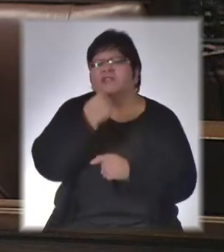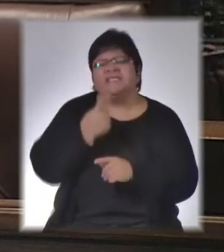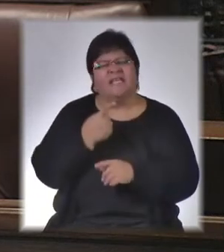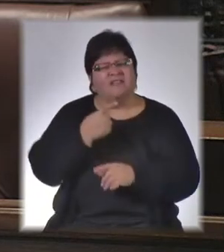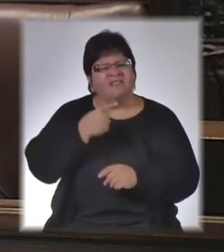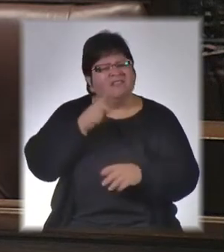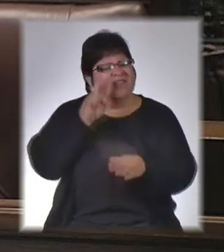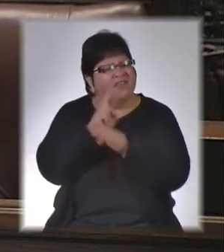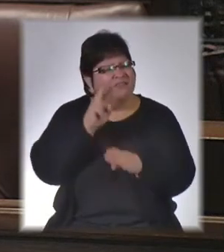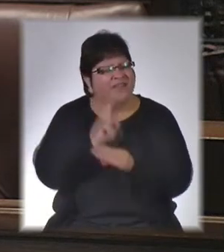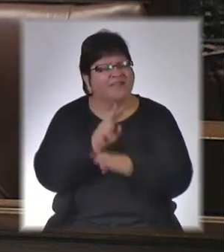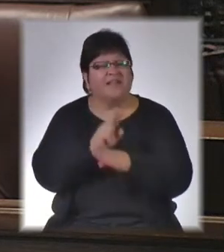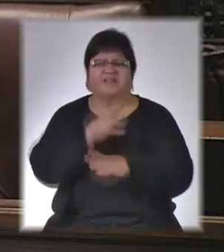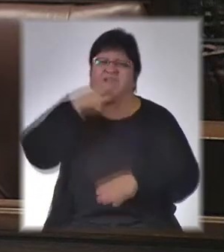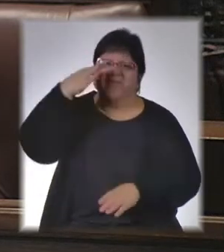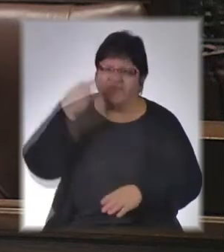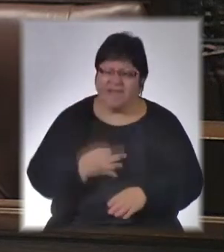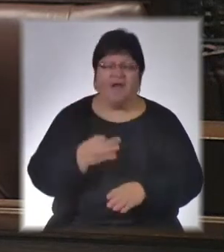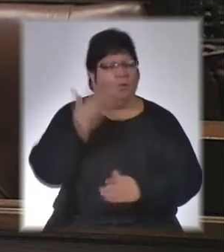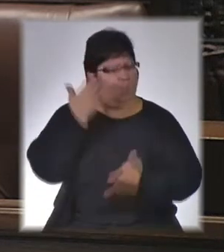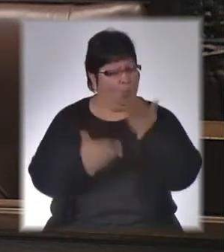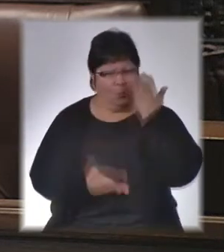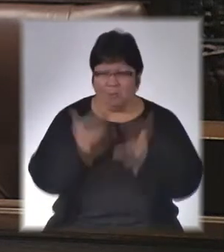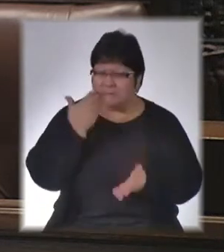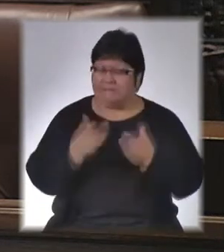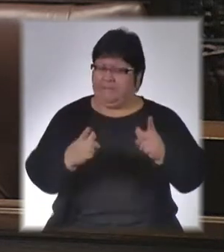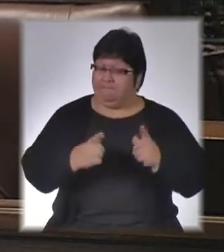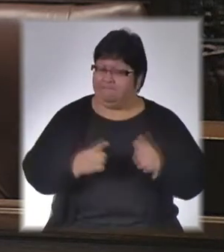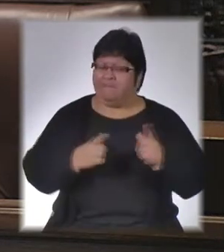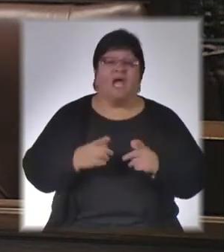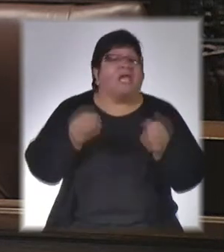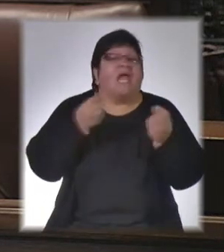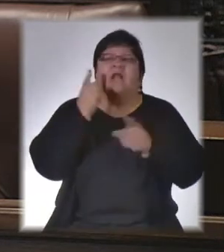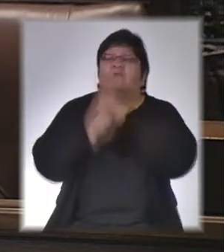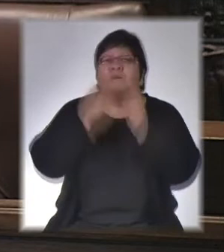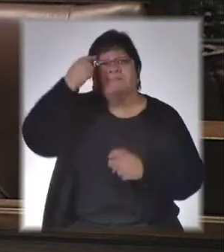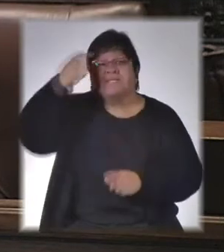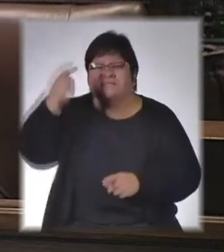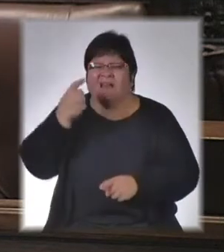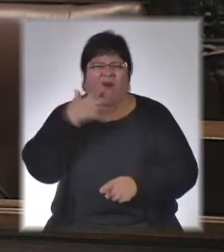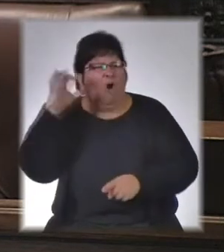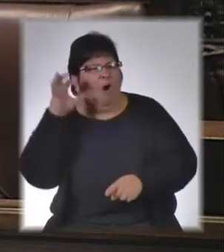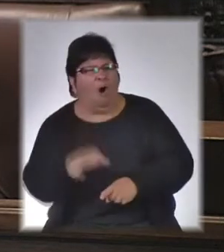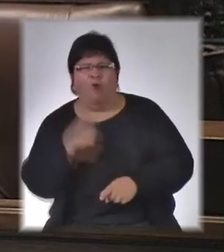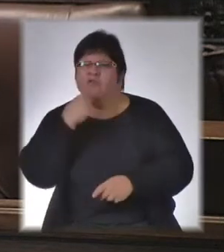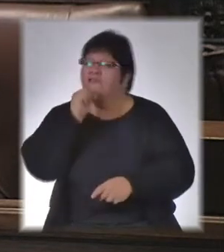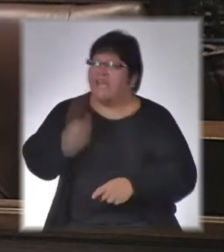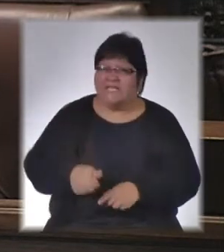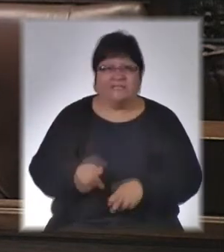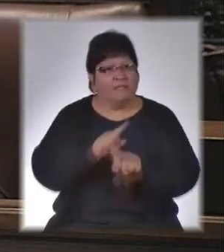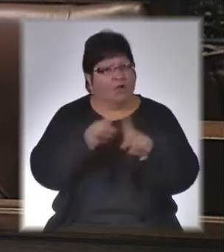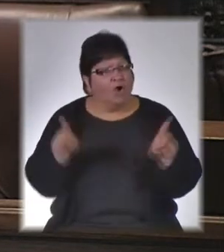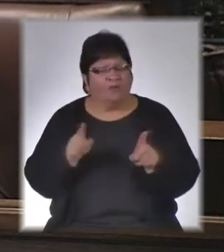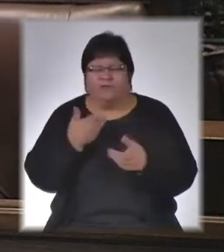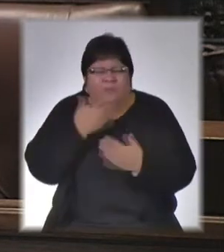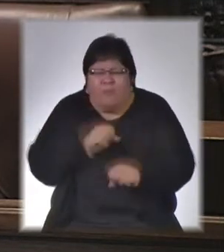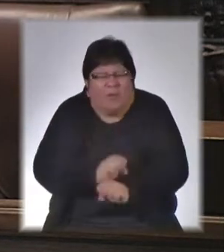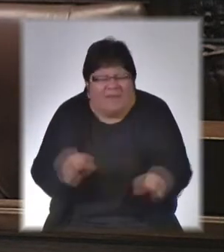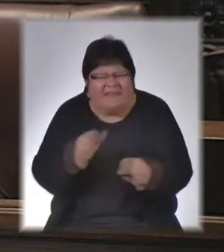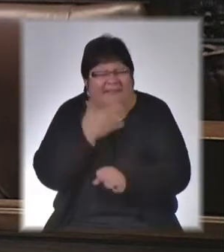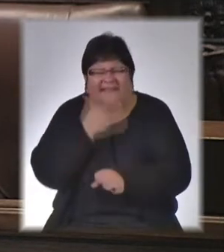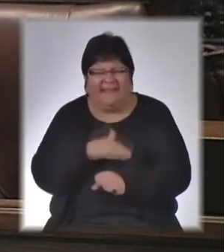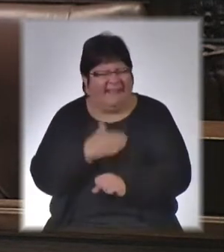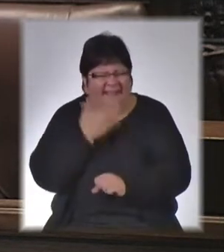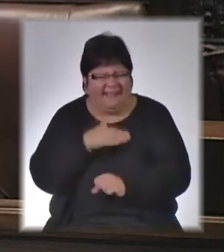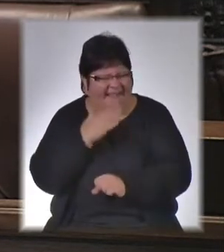y aspirar a que se haga justicia es por odio o venganza. Parece increíble que no se pueda entender que es simple